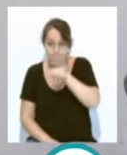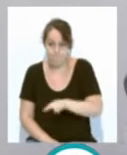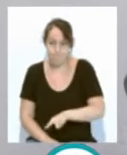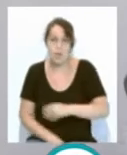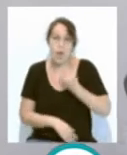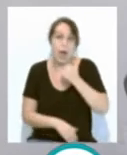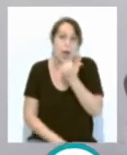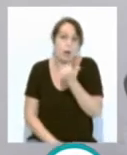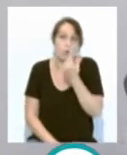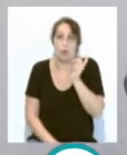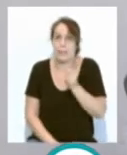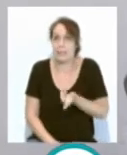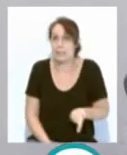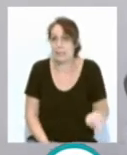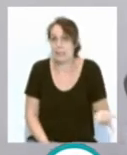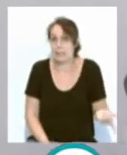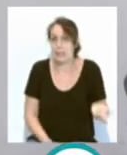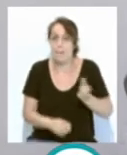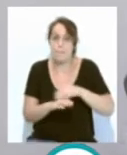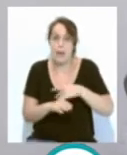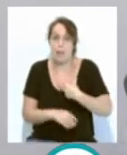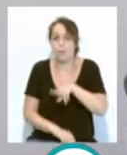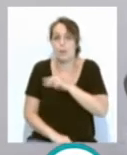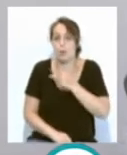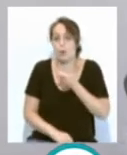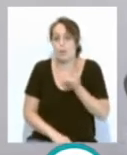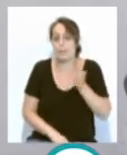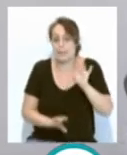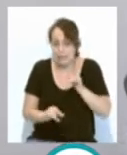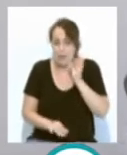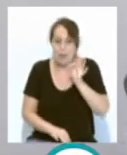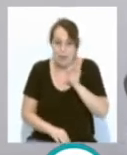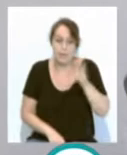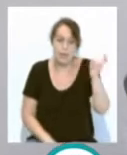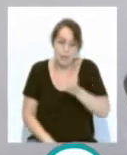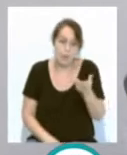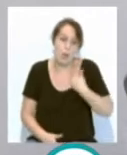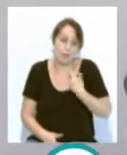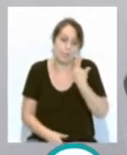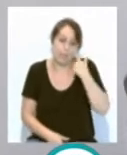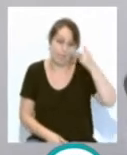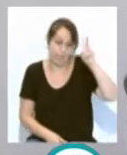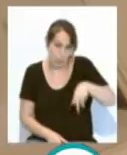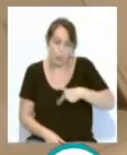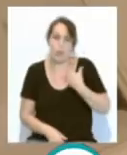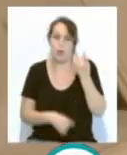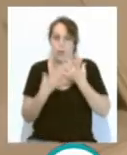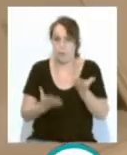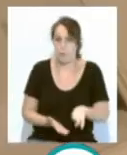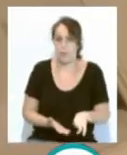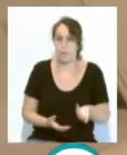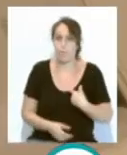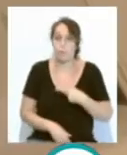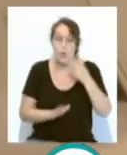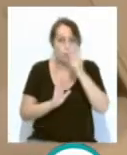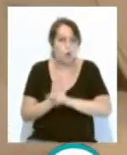algo solamente para darle un premio a que sí, que es verdad que el que viene, pues que se le ha reconocido el acto en sí. Con todas